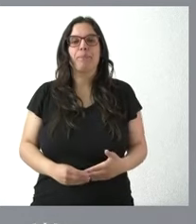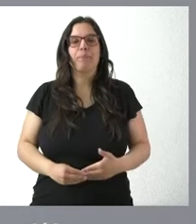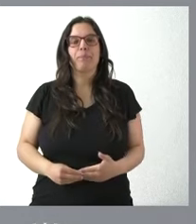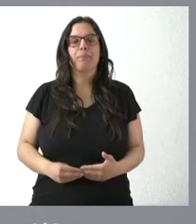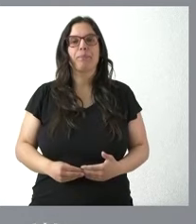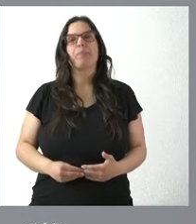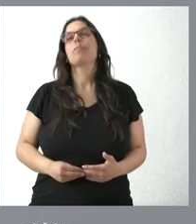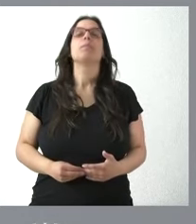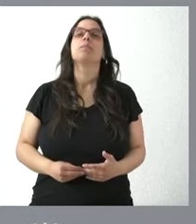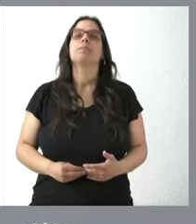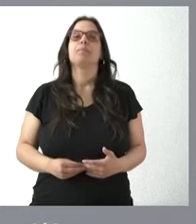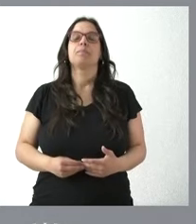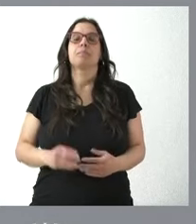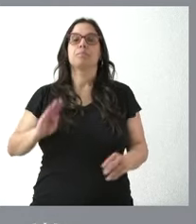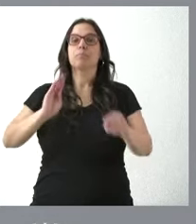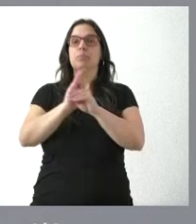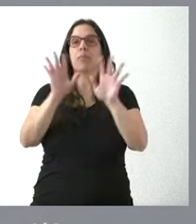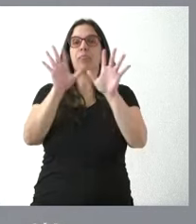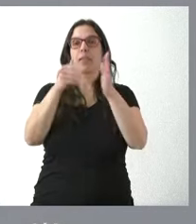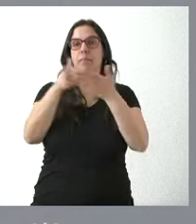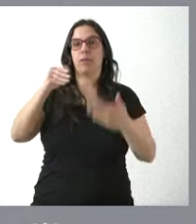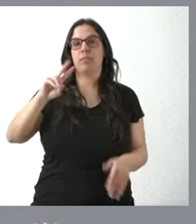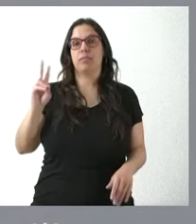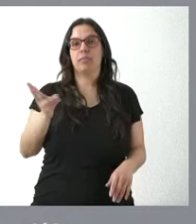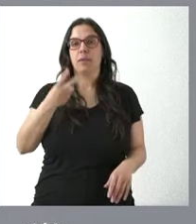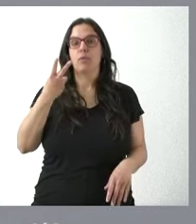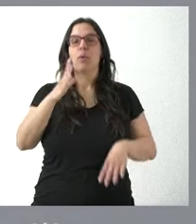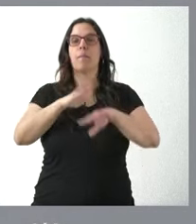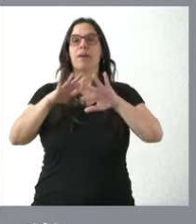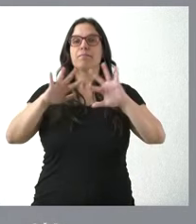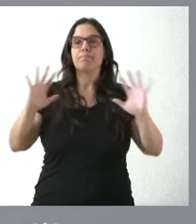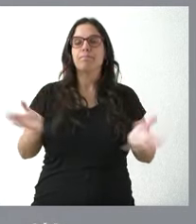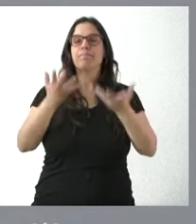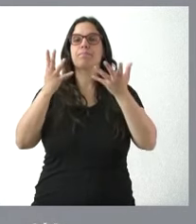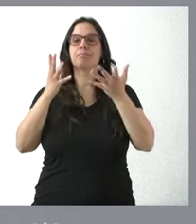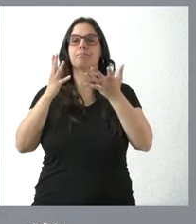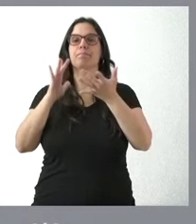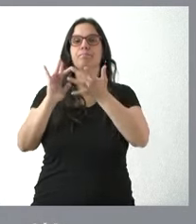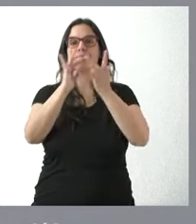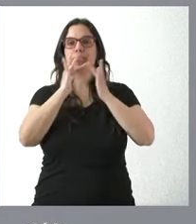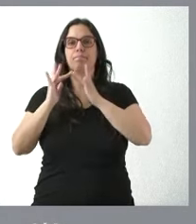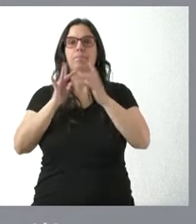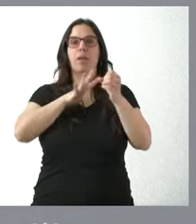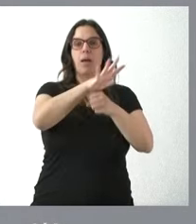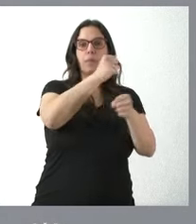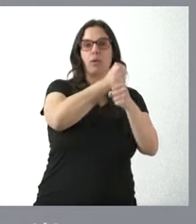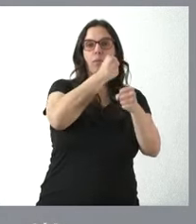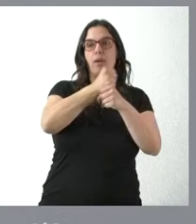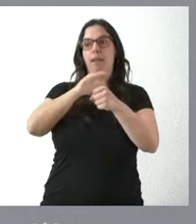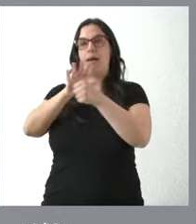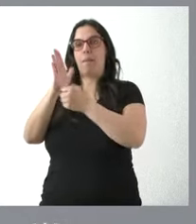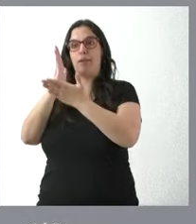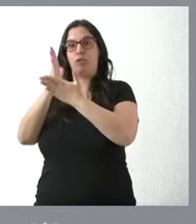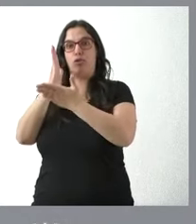destinamos 10 millones de euros para fomentar la relación entre el mundo laboral y el académico de nuestra